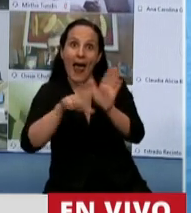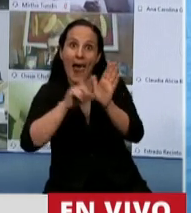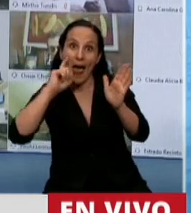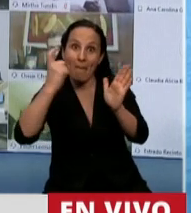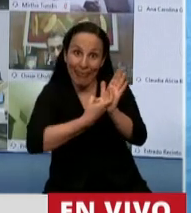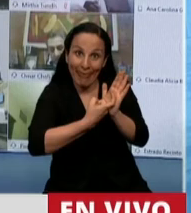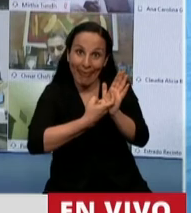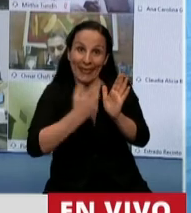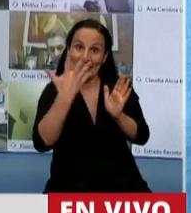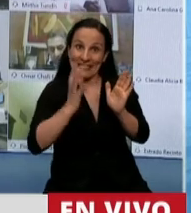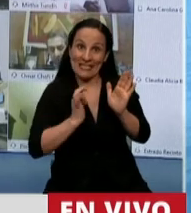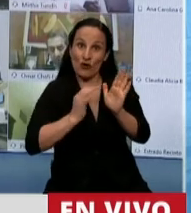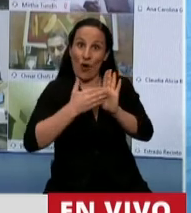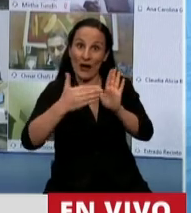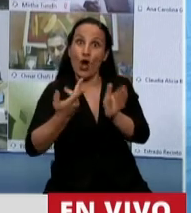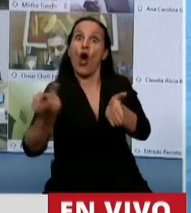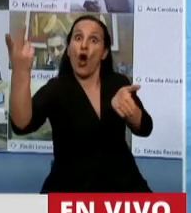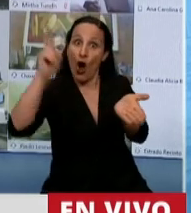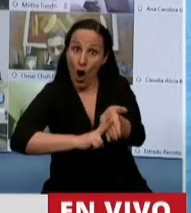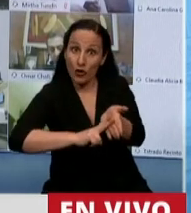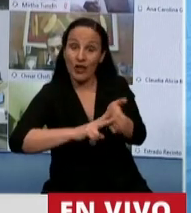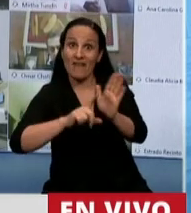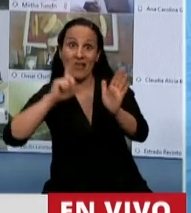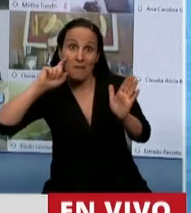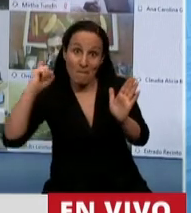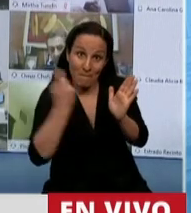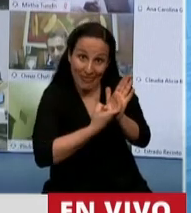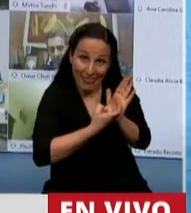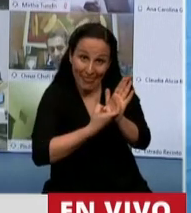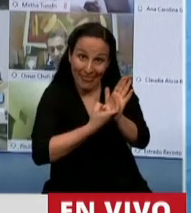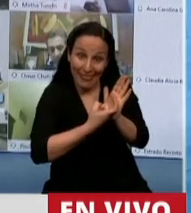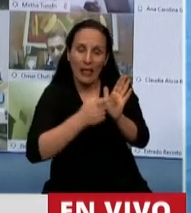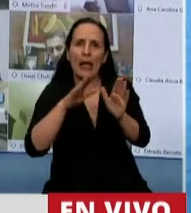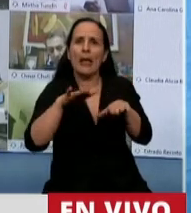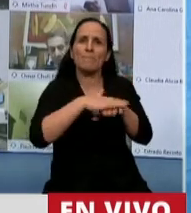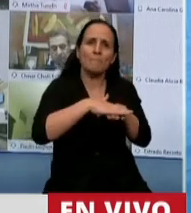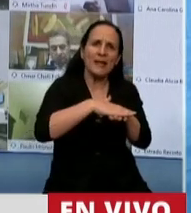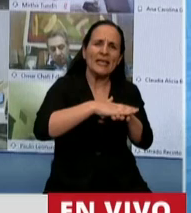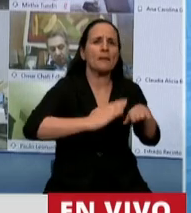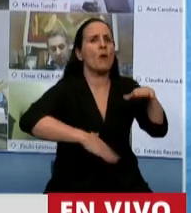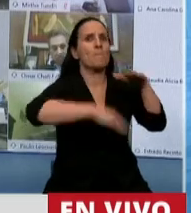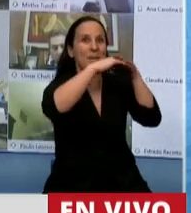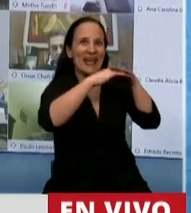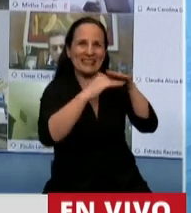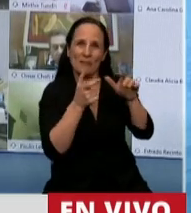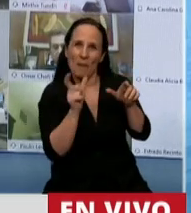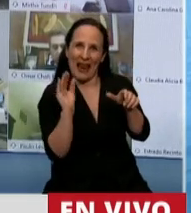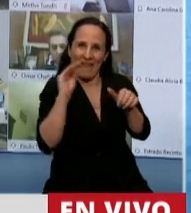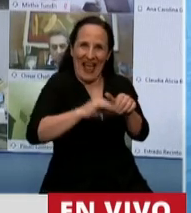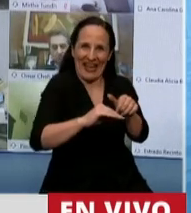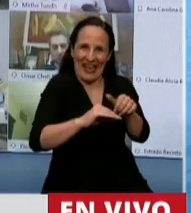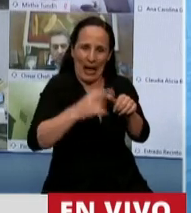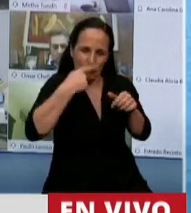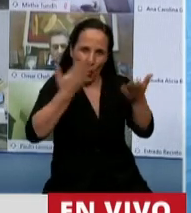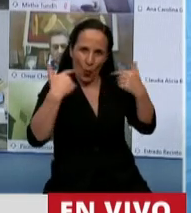los mínimos y máximos establecidos en el último párrafo se agrega esa parte en el